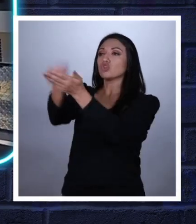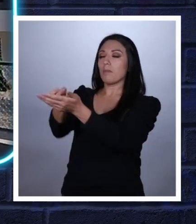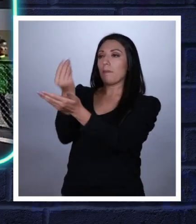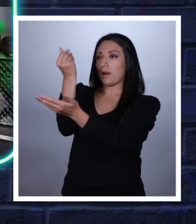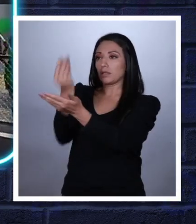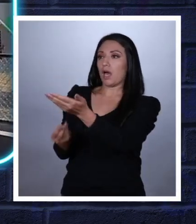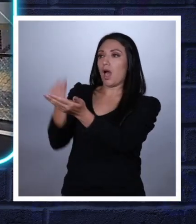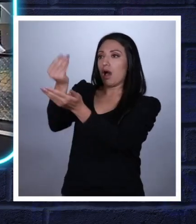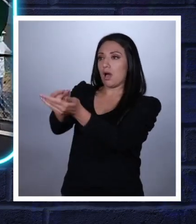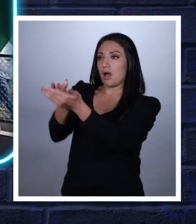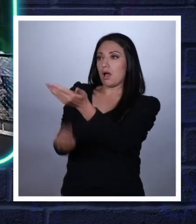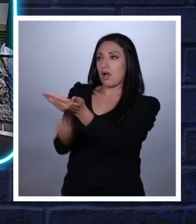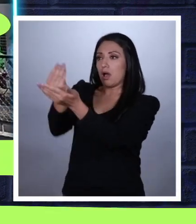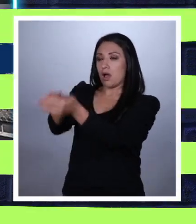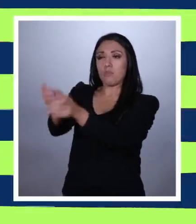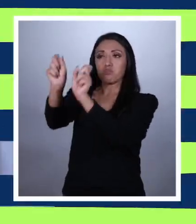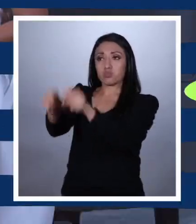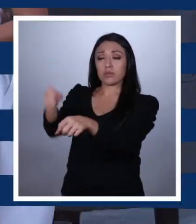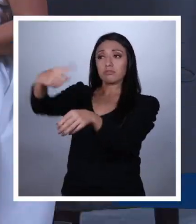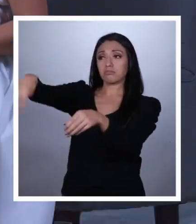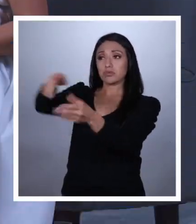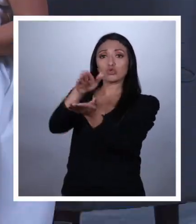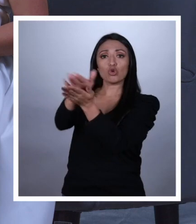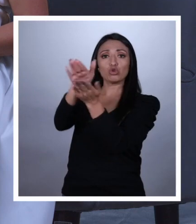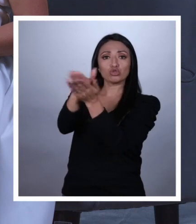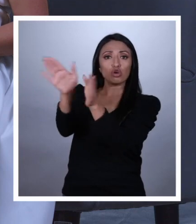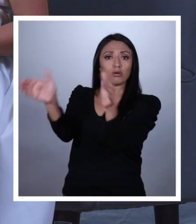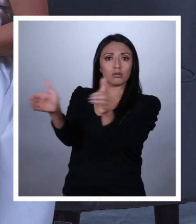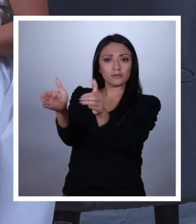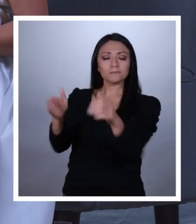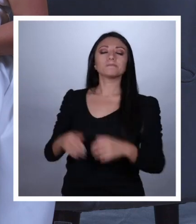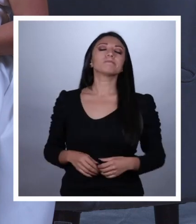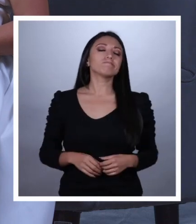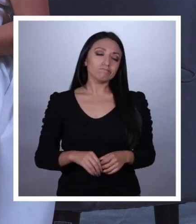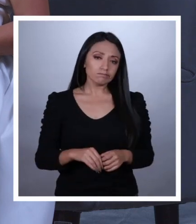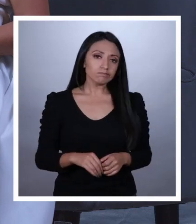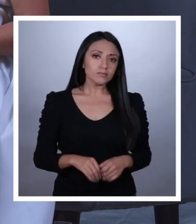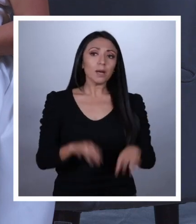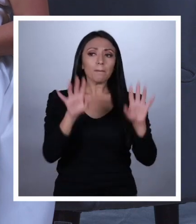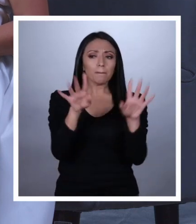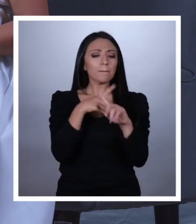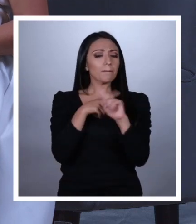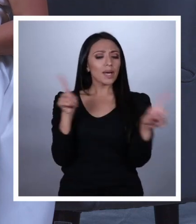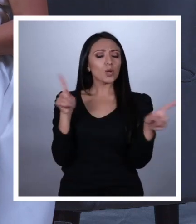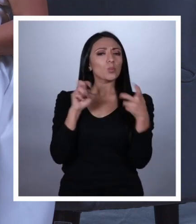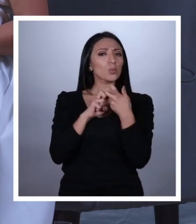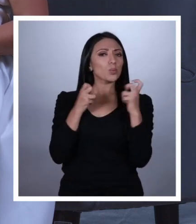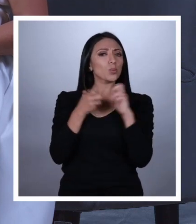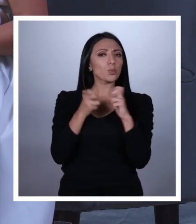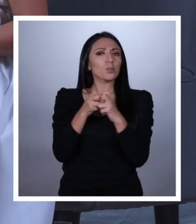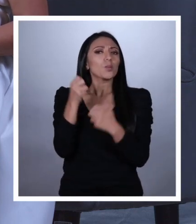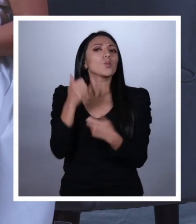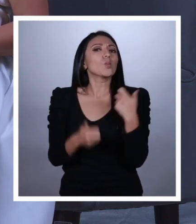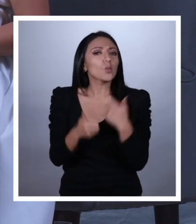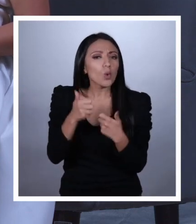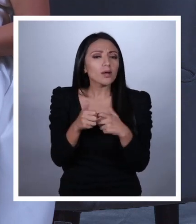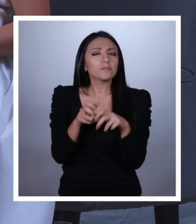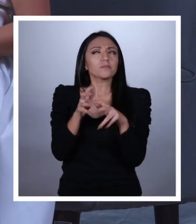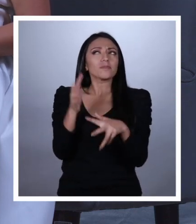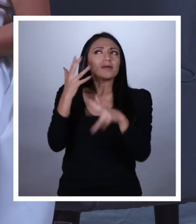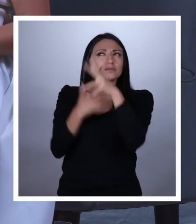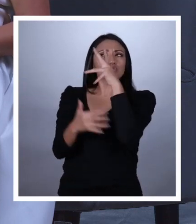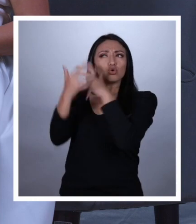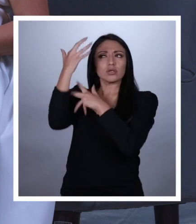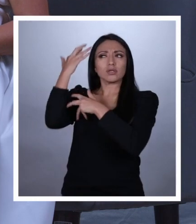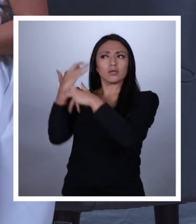y buscan apoyar a un candidato. Pero, ¿cuál es el problema? Pues que lamentablemente la historia